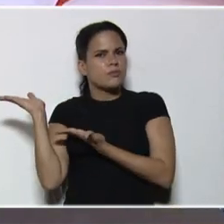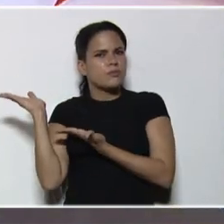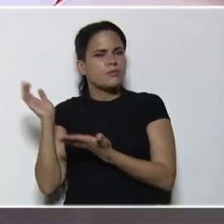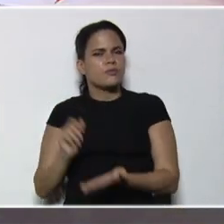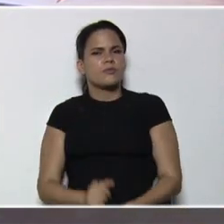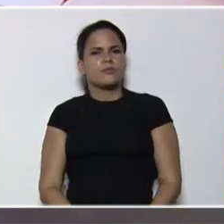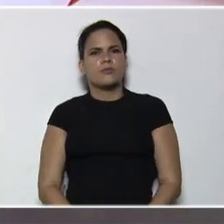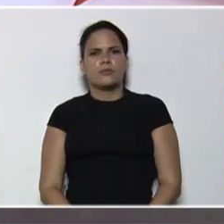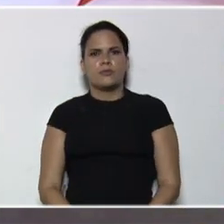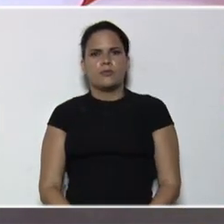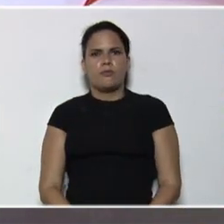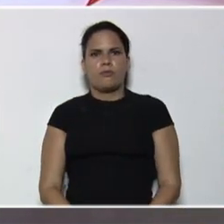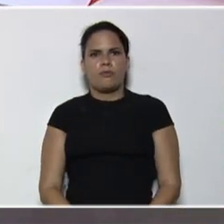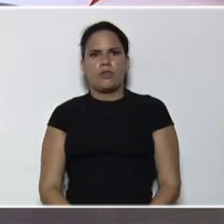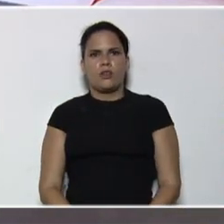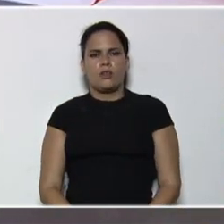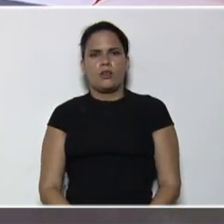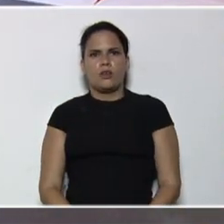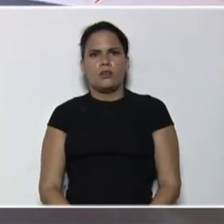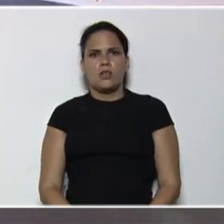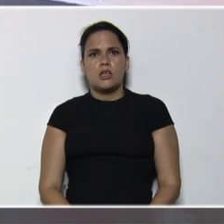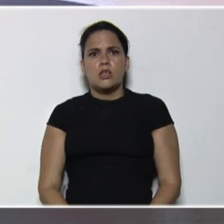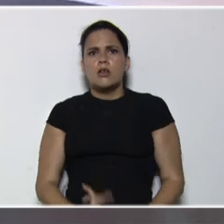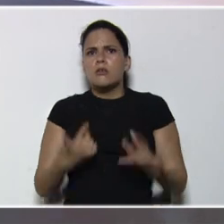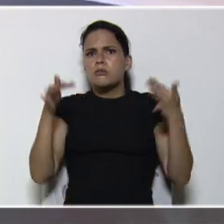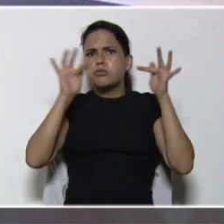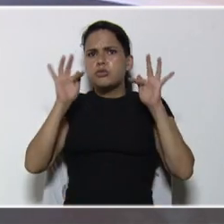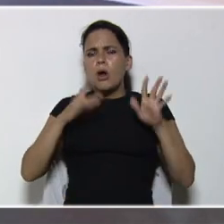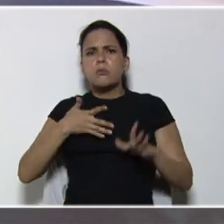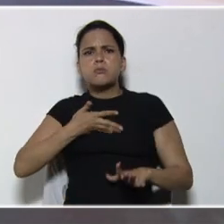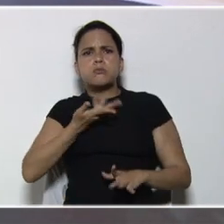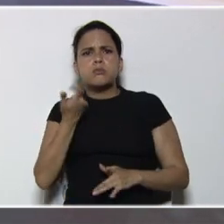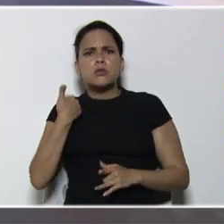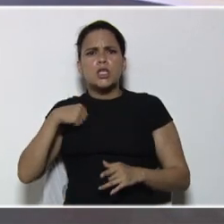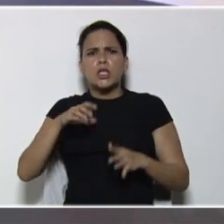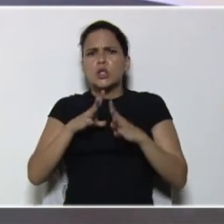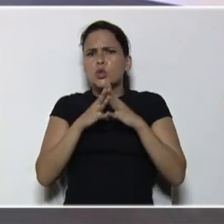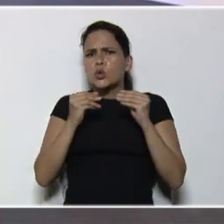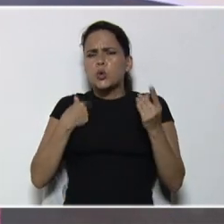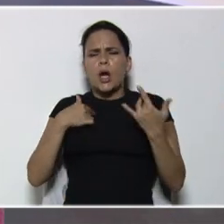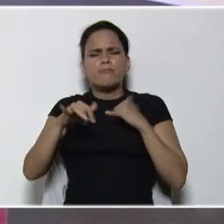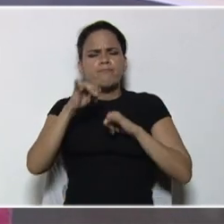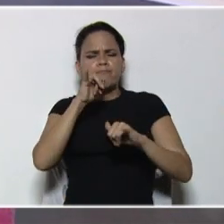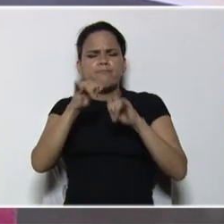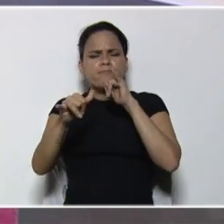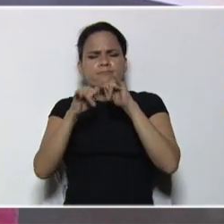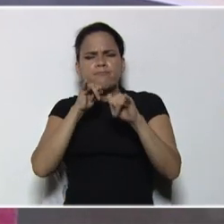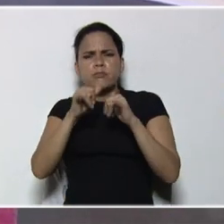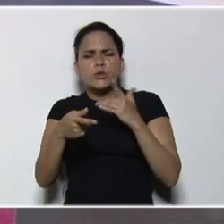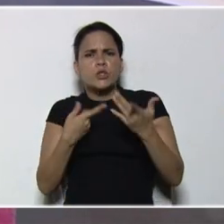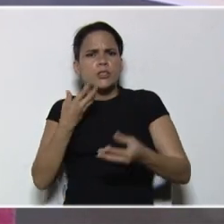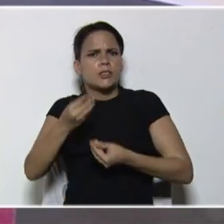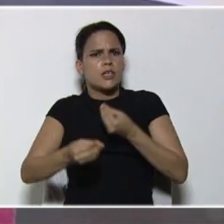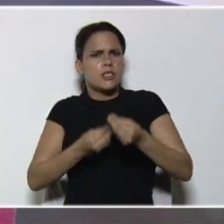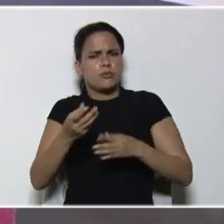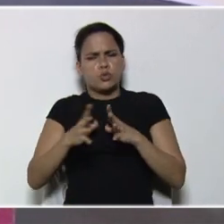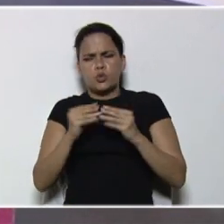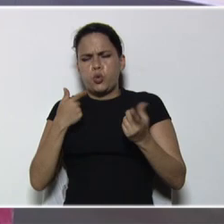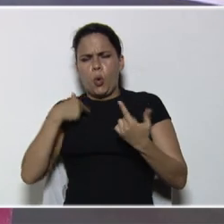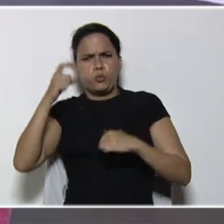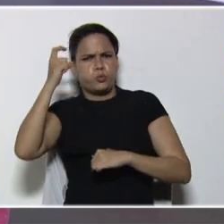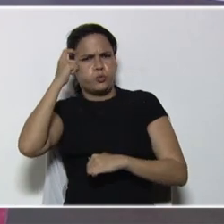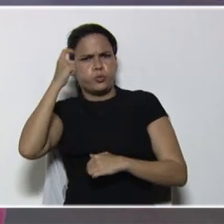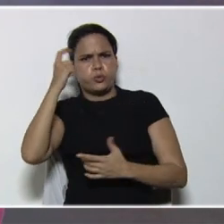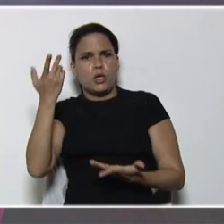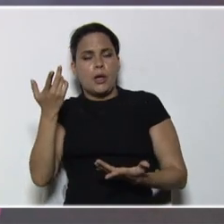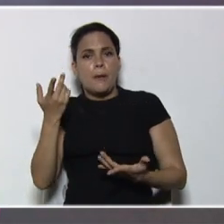MPP Educación. De esa manera vas a poder mantenerte al día con todas las noticias que generamos día a día.